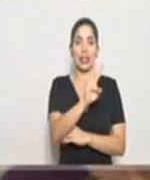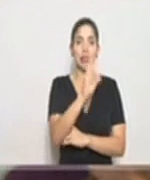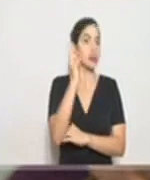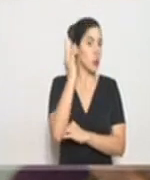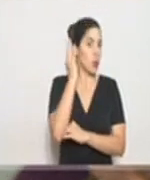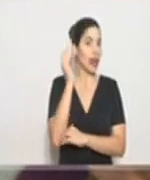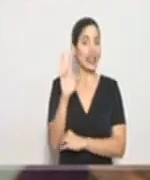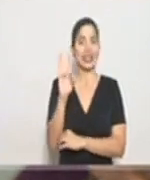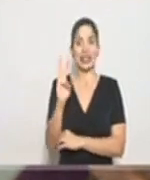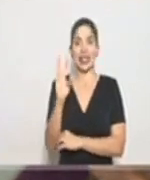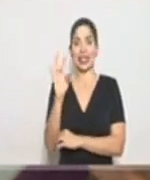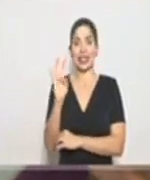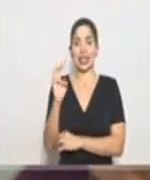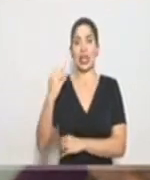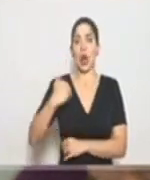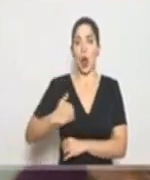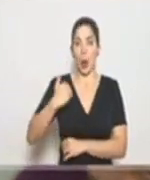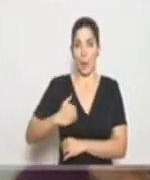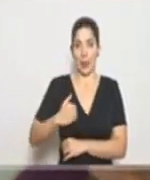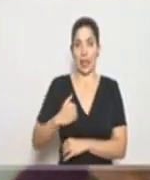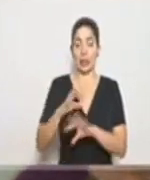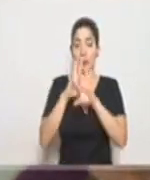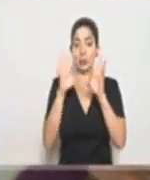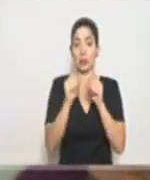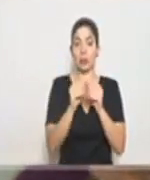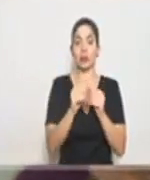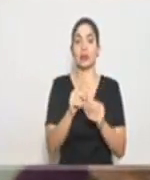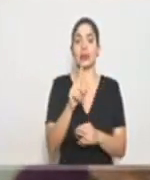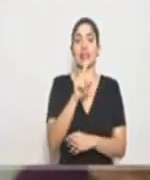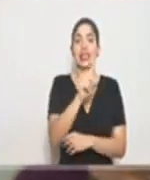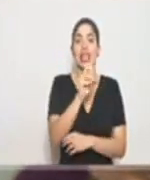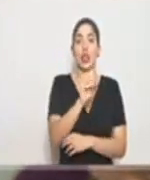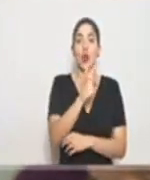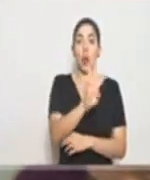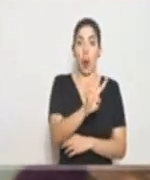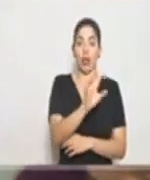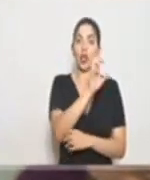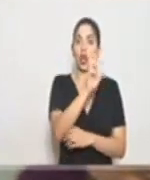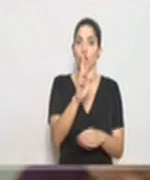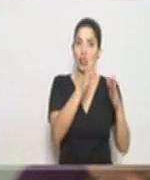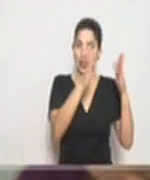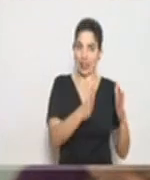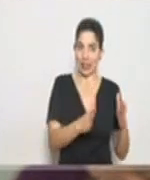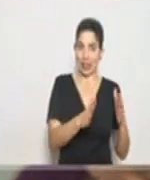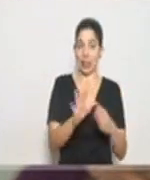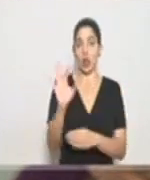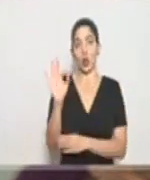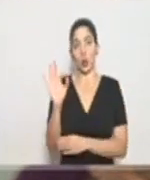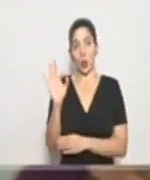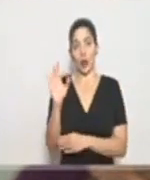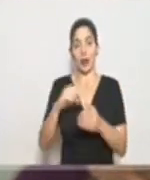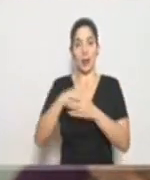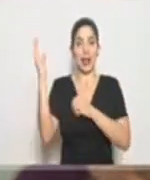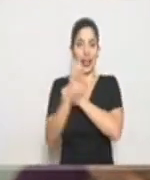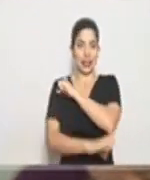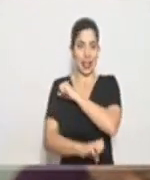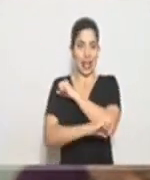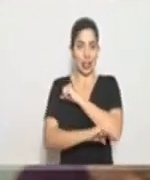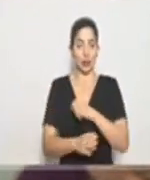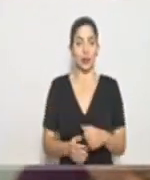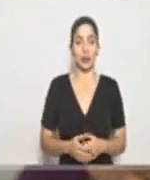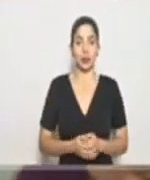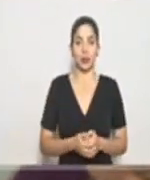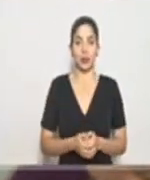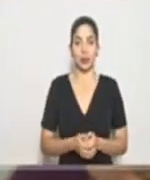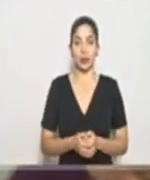y 67 hombres con 104 que son costarricenses y nueve extranjeros.